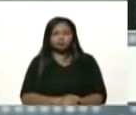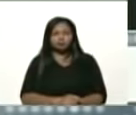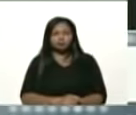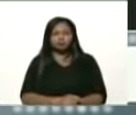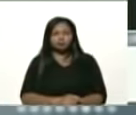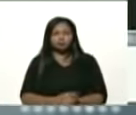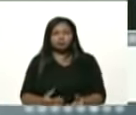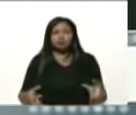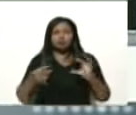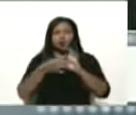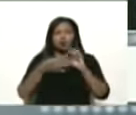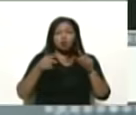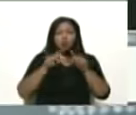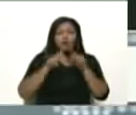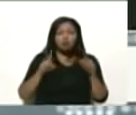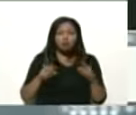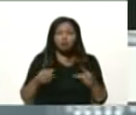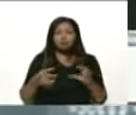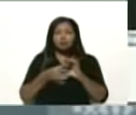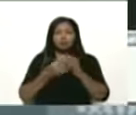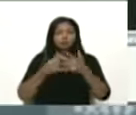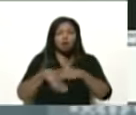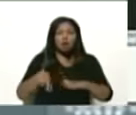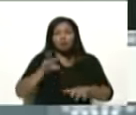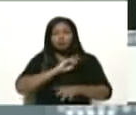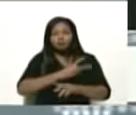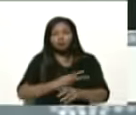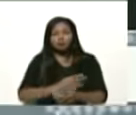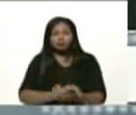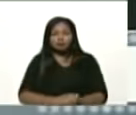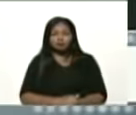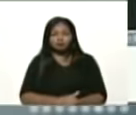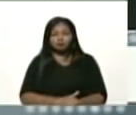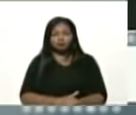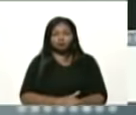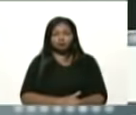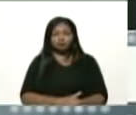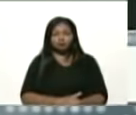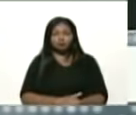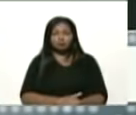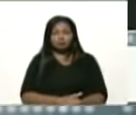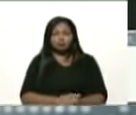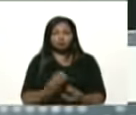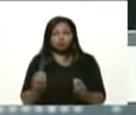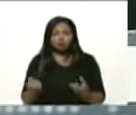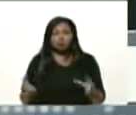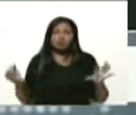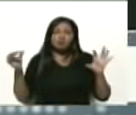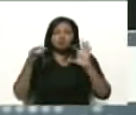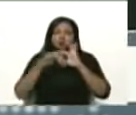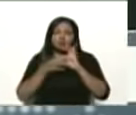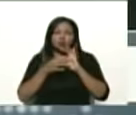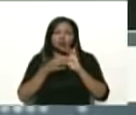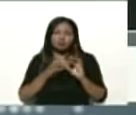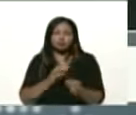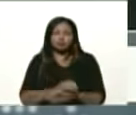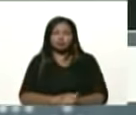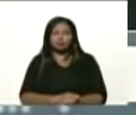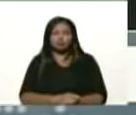articulada, articulada, articulada y articulada, articulada, articulada y articulada,